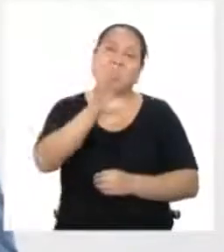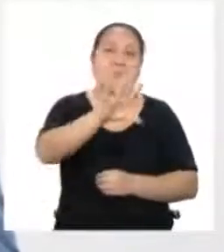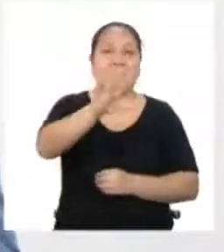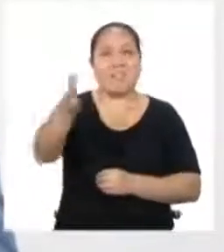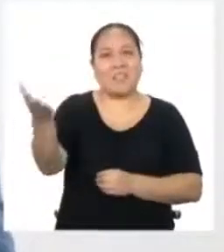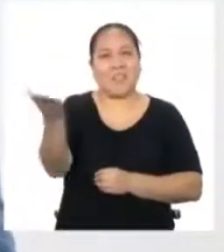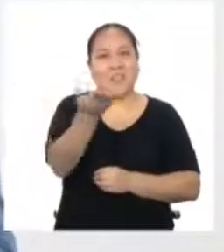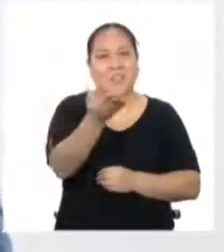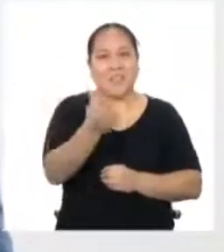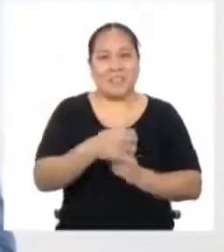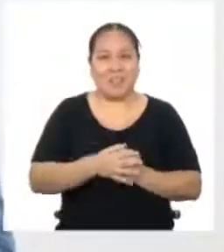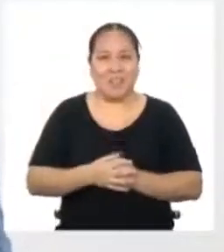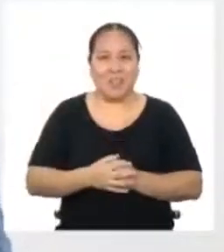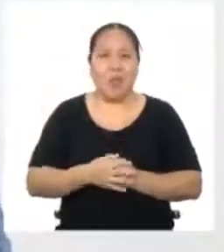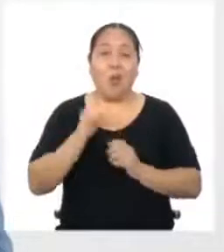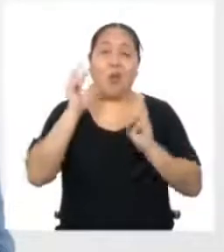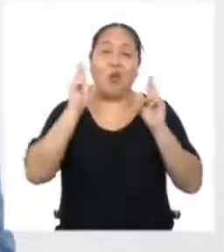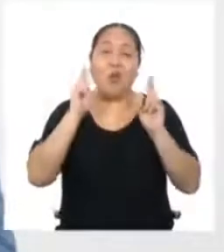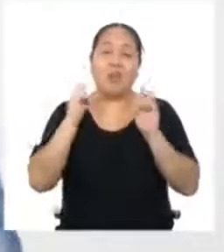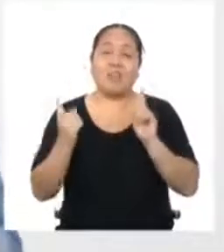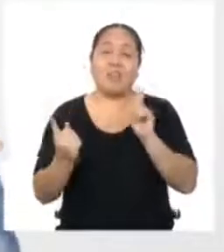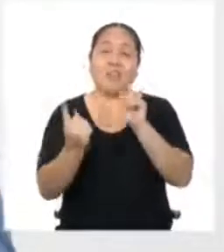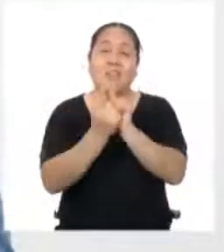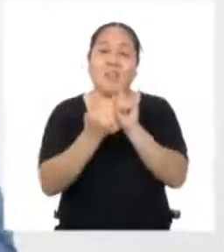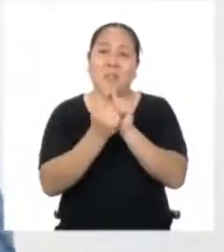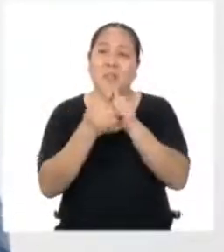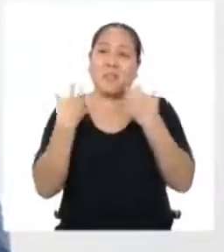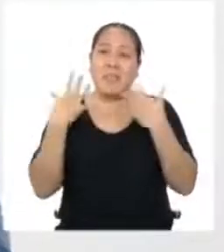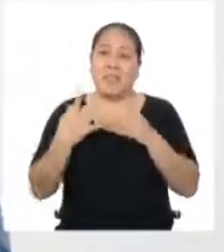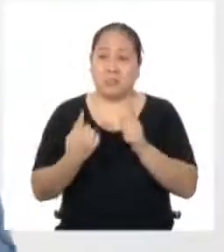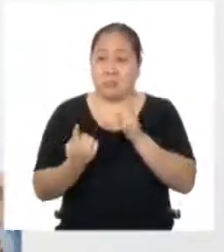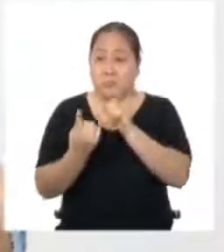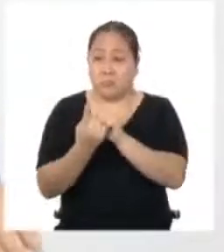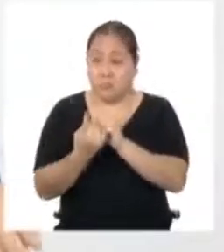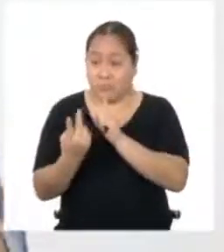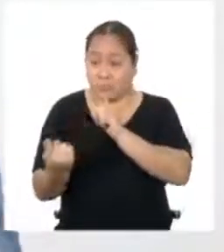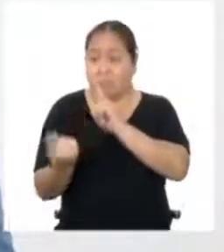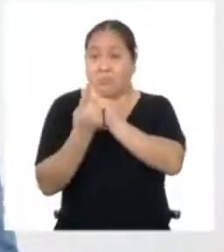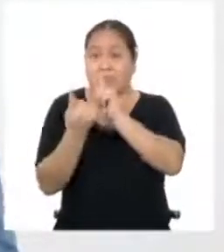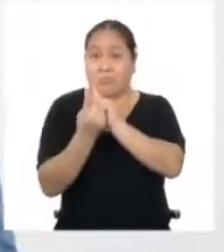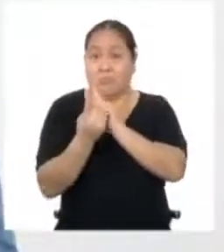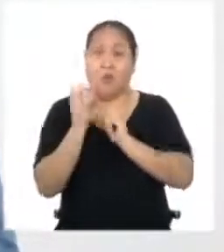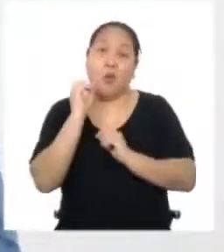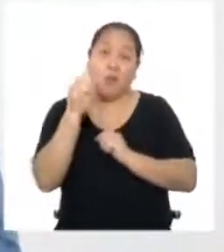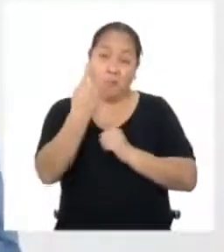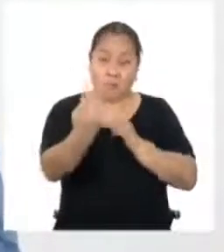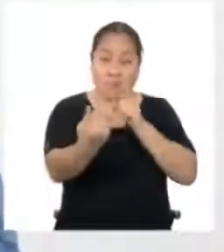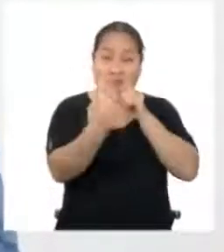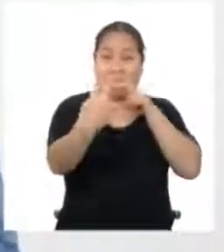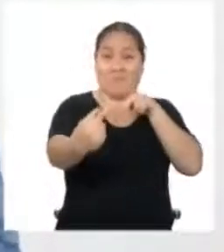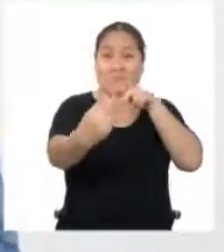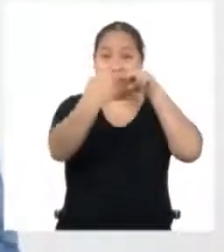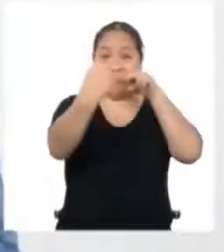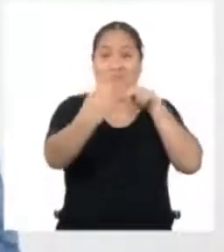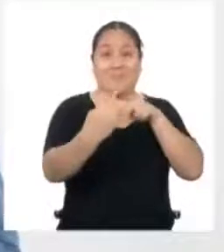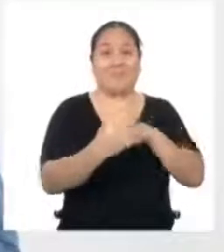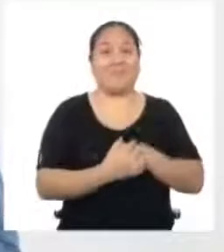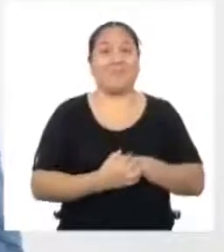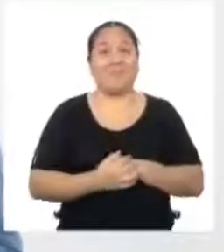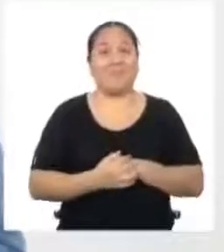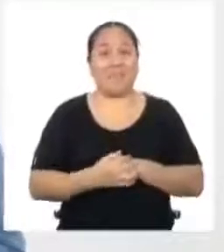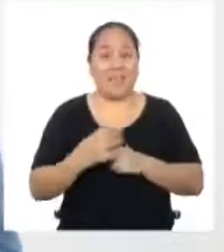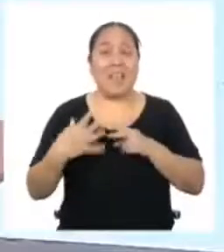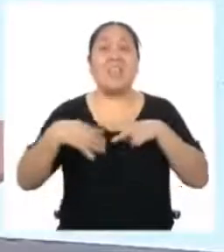Y espero que nos volvamos a encontrar pronto Si no es en vivo y en directo Al menos por acá Nos vemos y